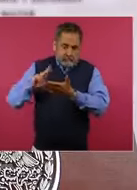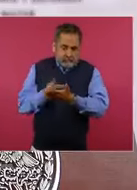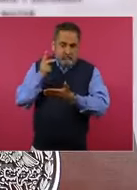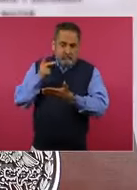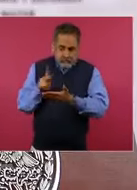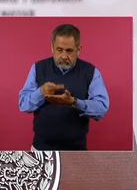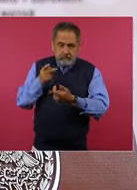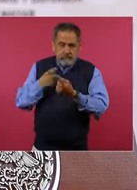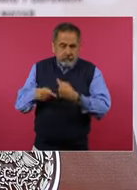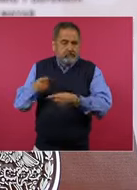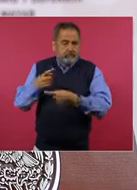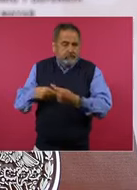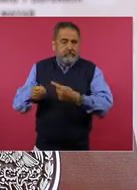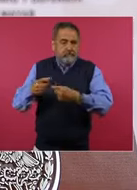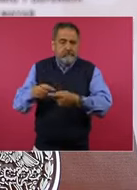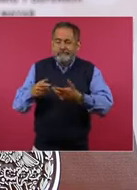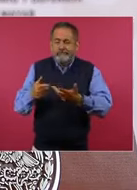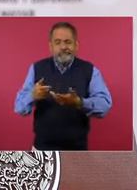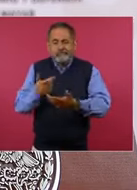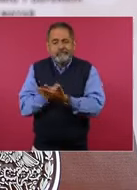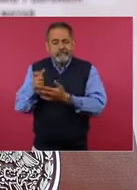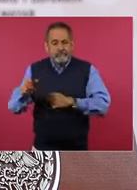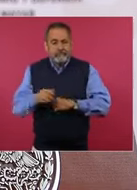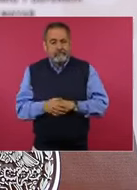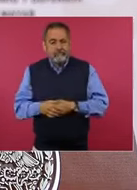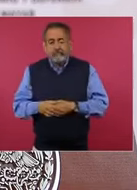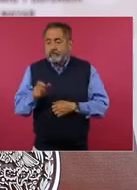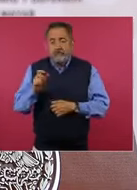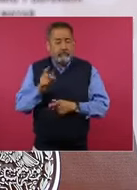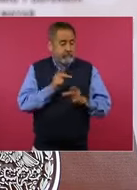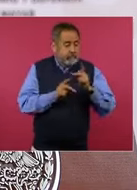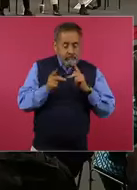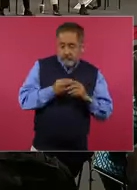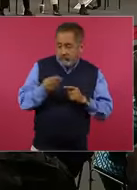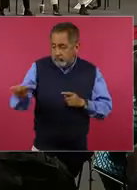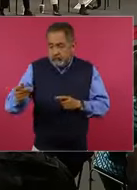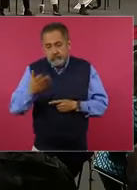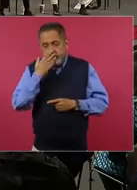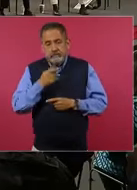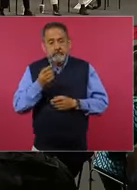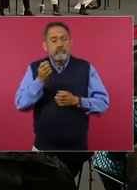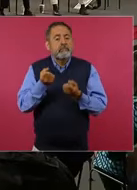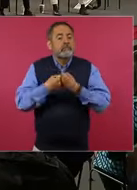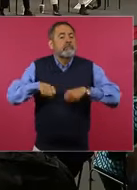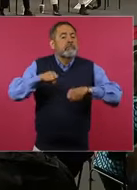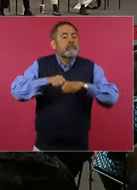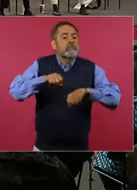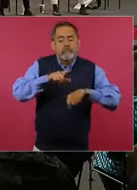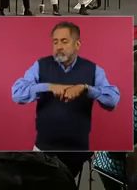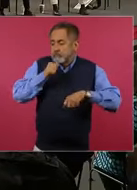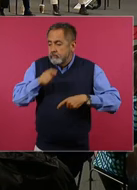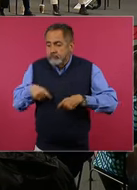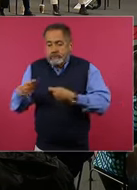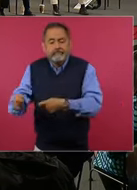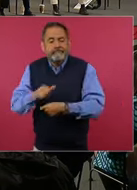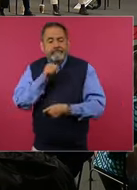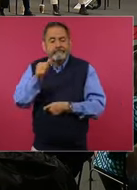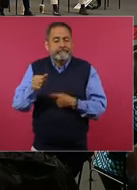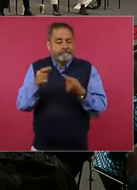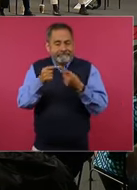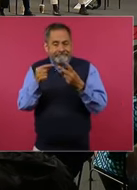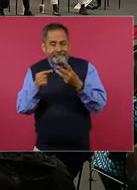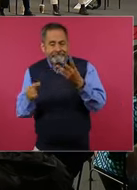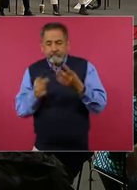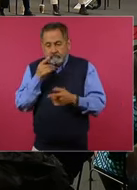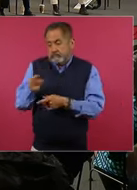es una base permanente. Segundo, sin prestaciones de ley, sin seguridad social y muchas otras prestaciones asociadas a